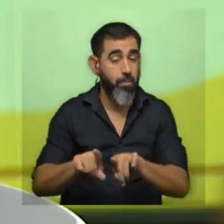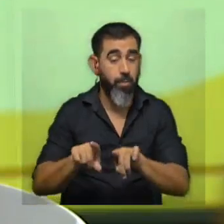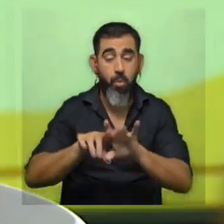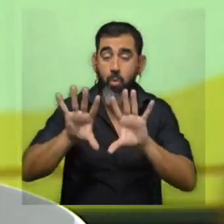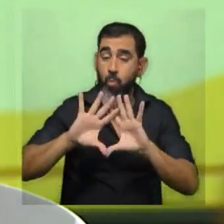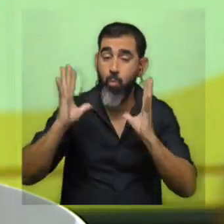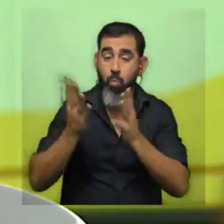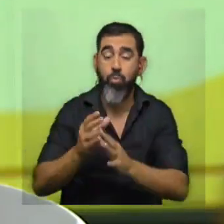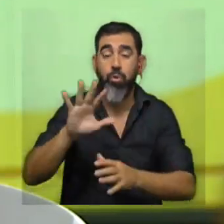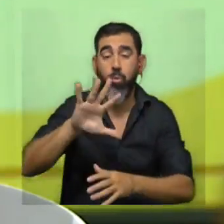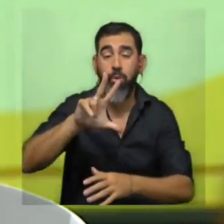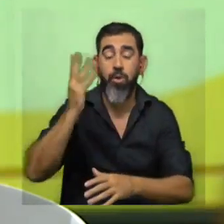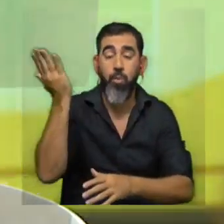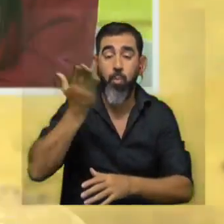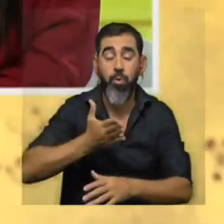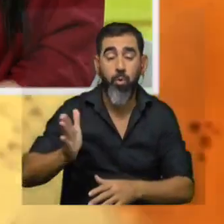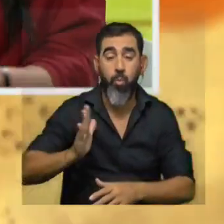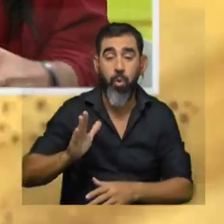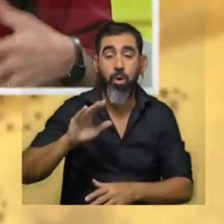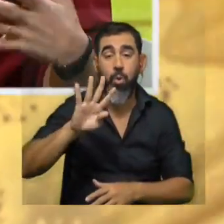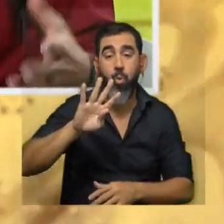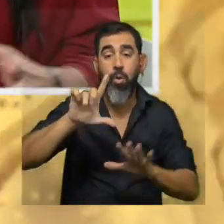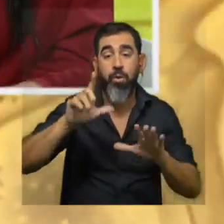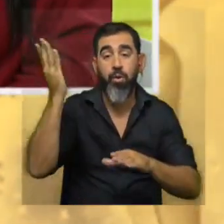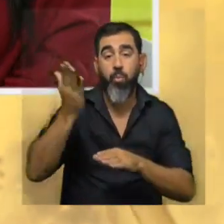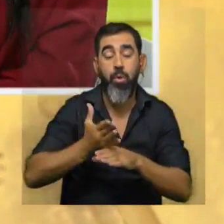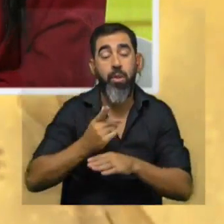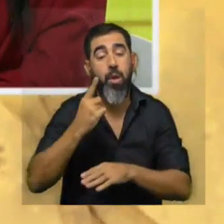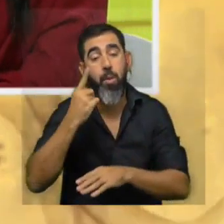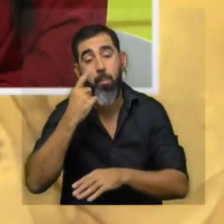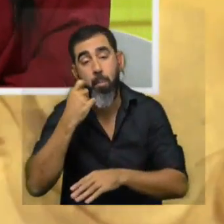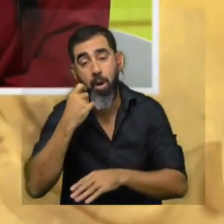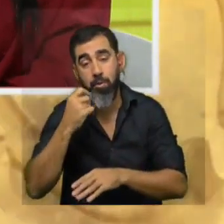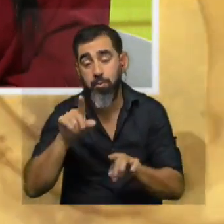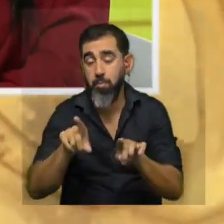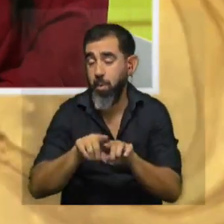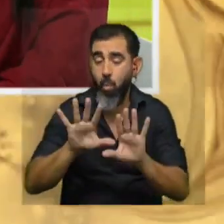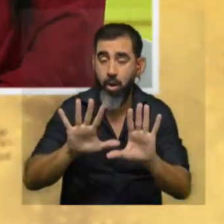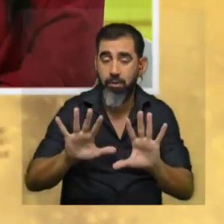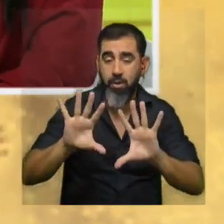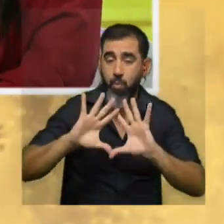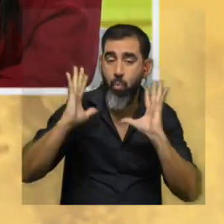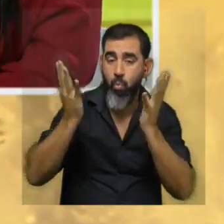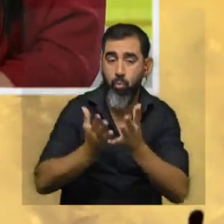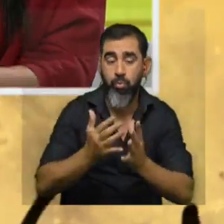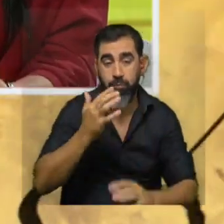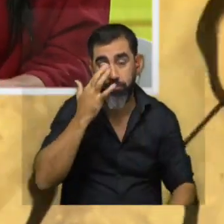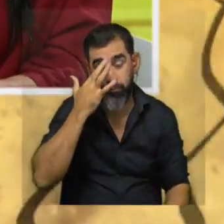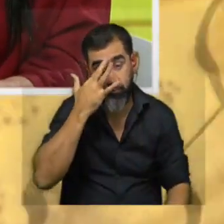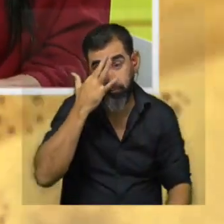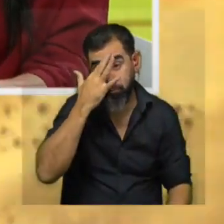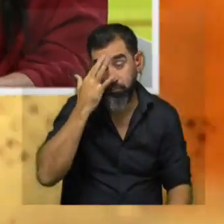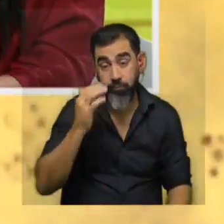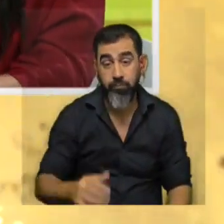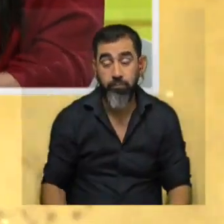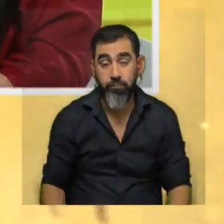53% de hembras 47% machos es bastante es lo que está en la bibliografía sí es lo que esperábamos lo que sí está bueno es